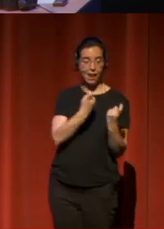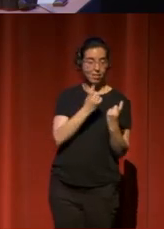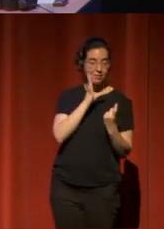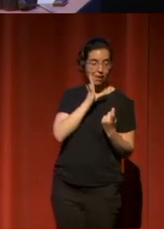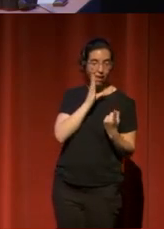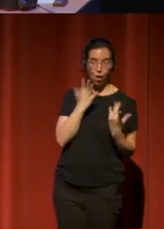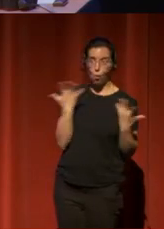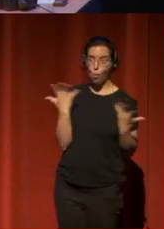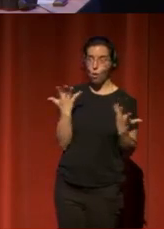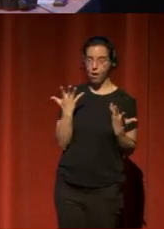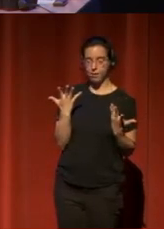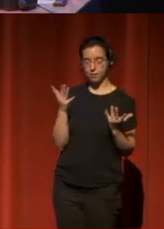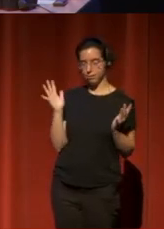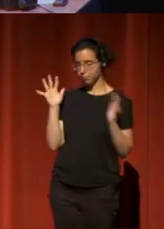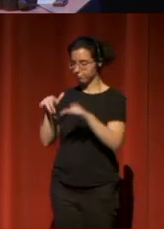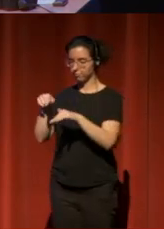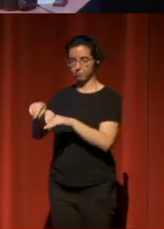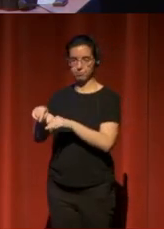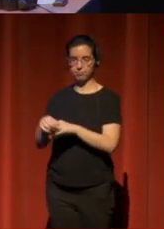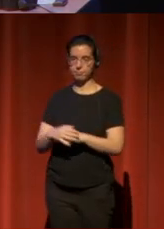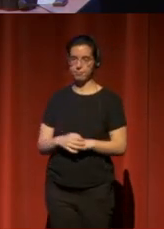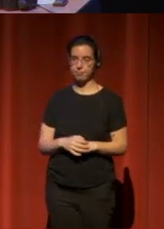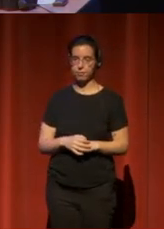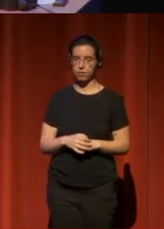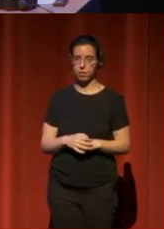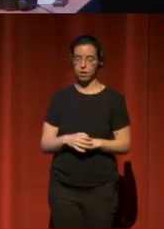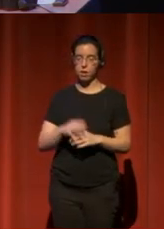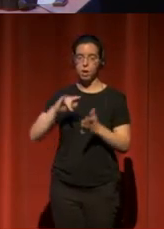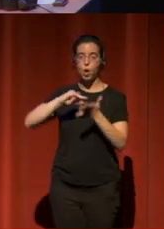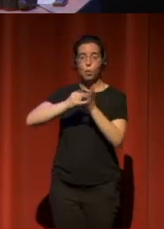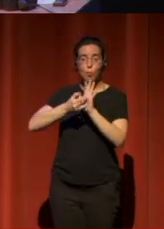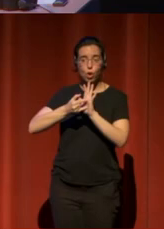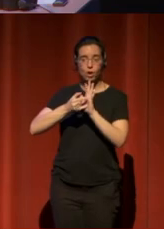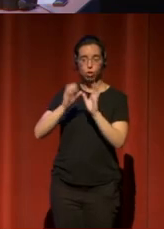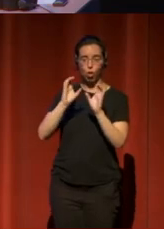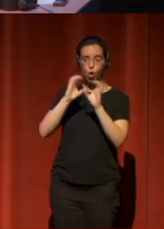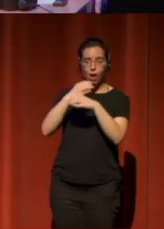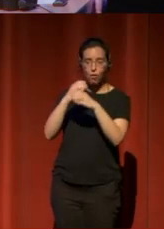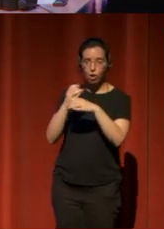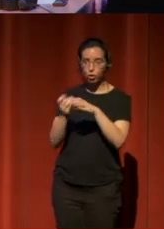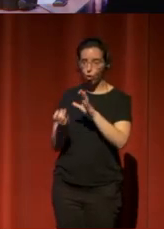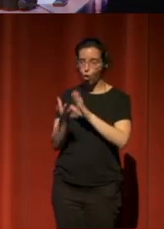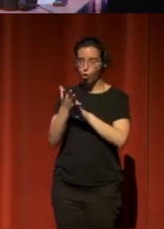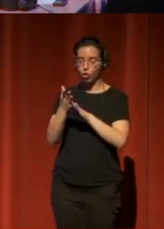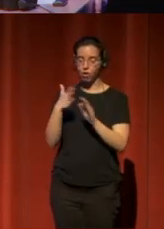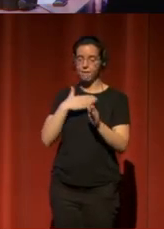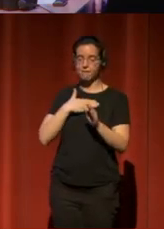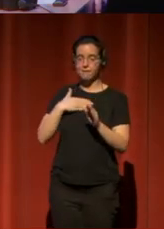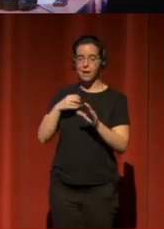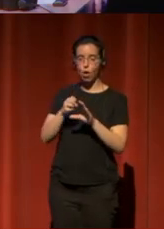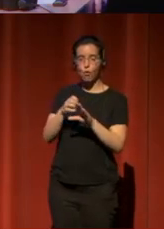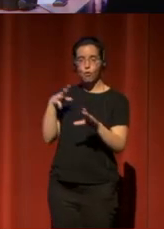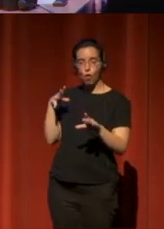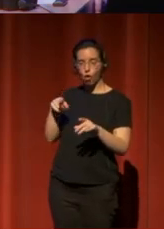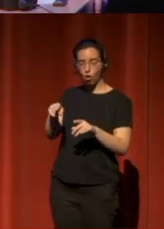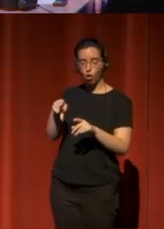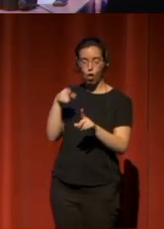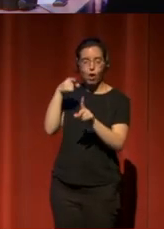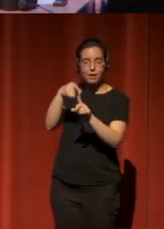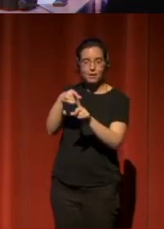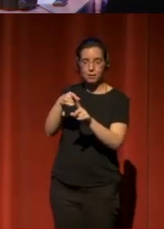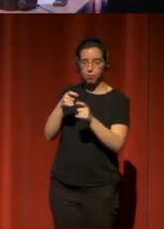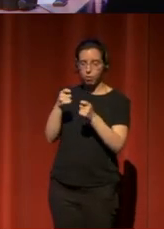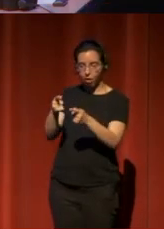urgente. El proyecto de laboratorios bibliotecarios pretende ser un foro para propiciar el cambio